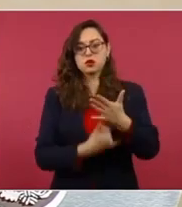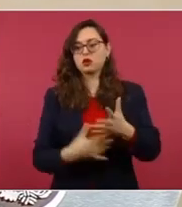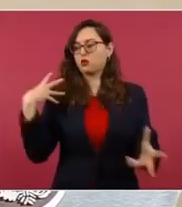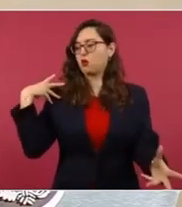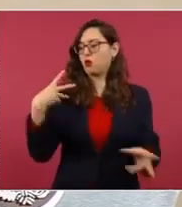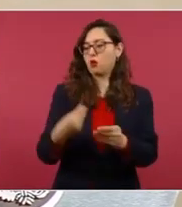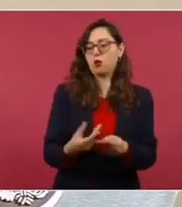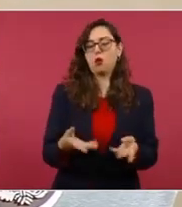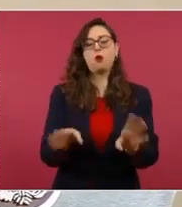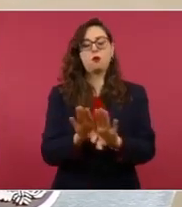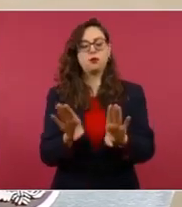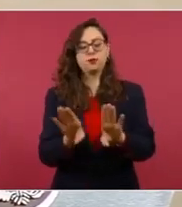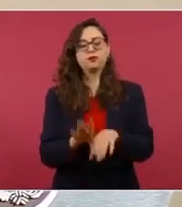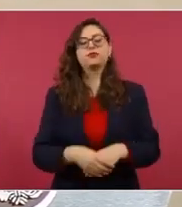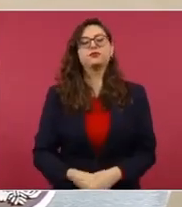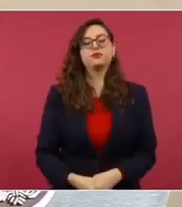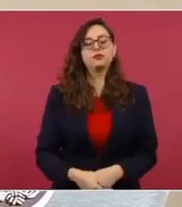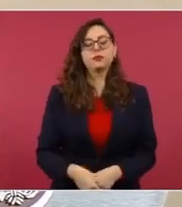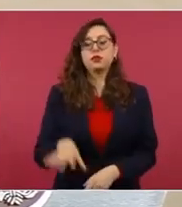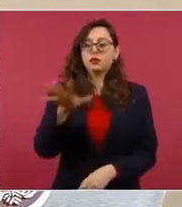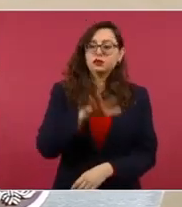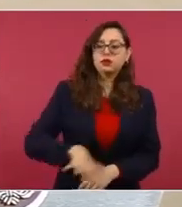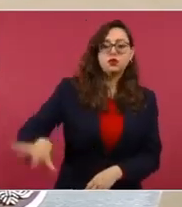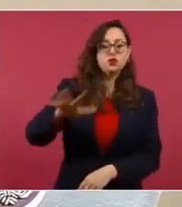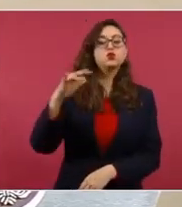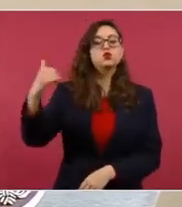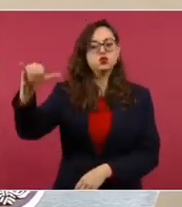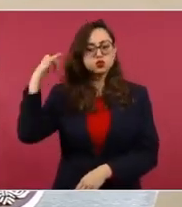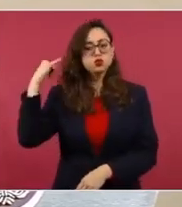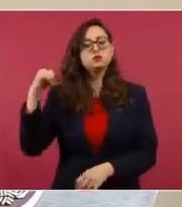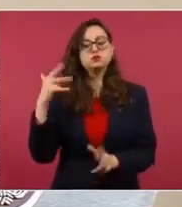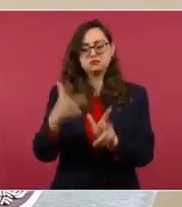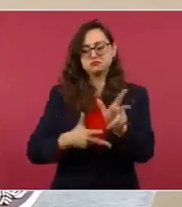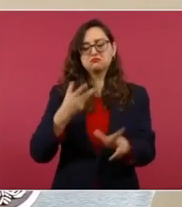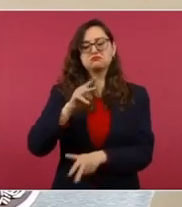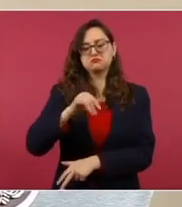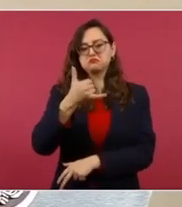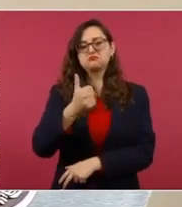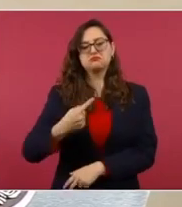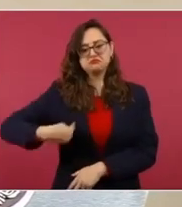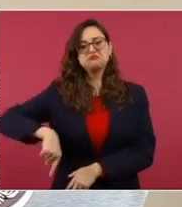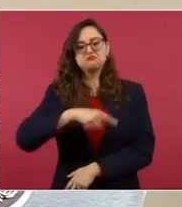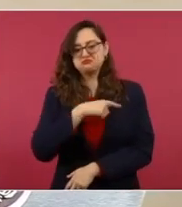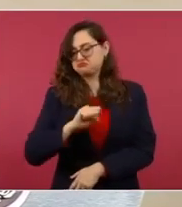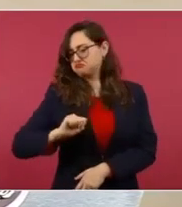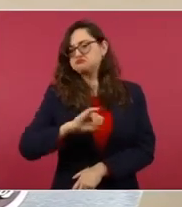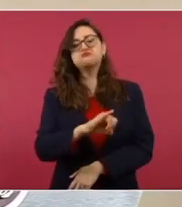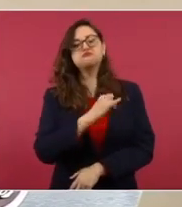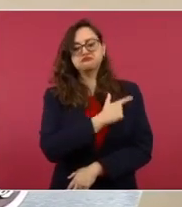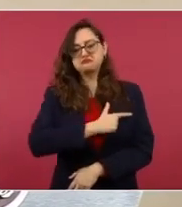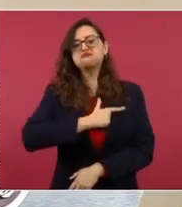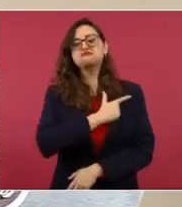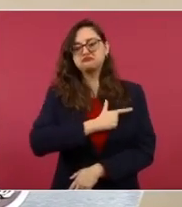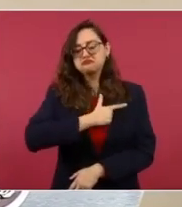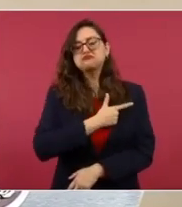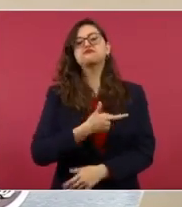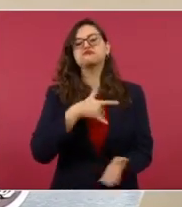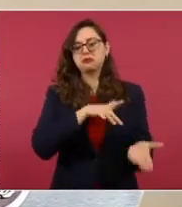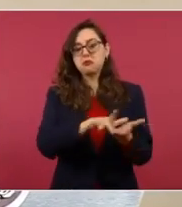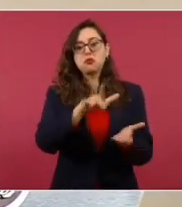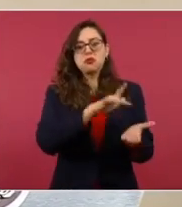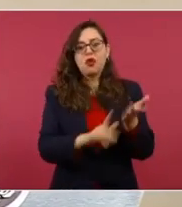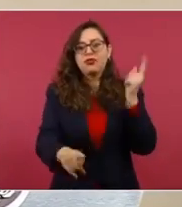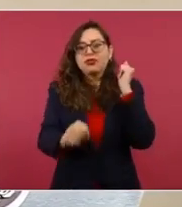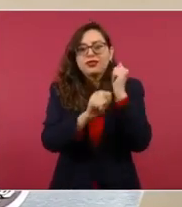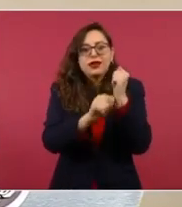En Yucatán, desde el primer momento hemos apoyado el proyecto del Tren Maya, porque sin duda para nosotros el tener la oportunidad de tener un medio de